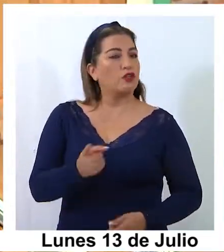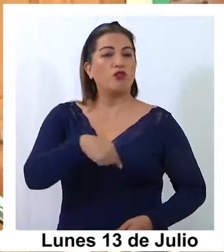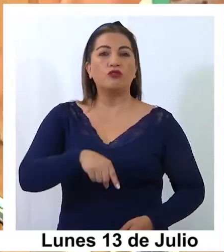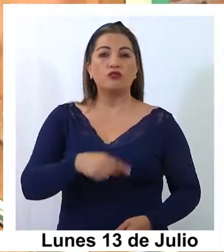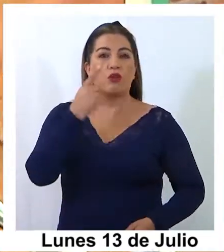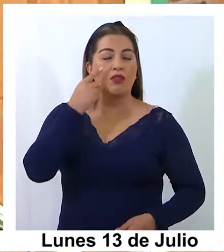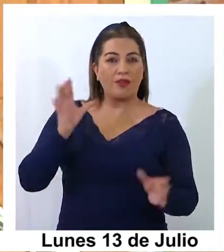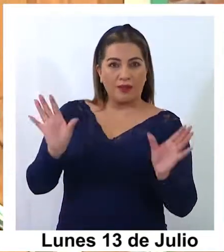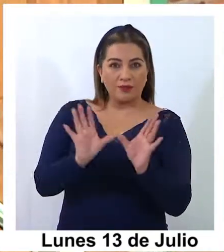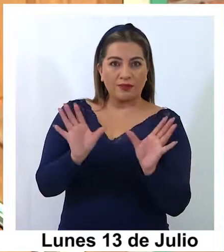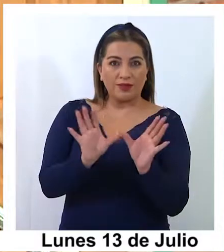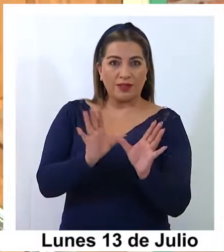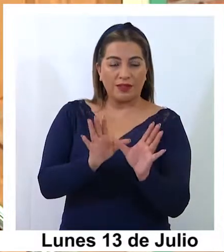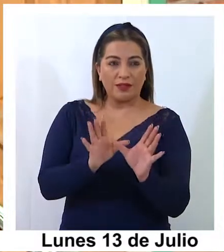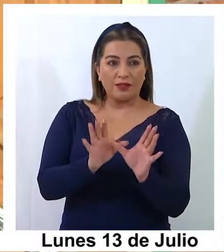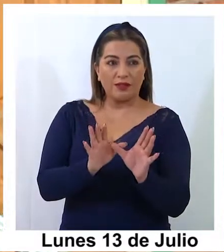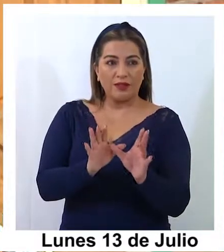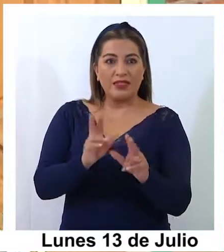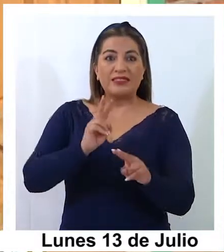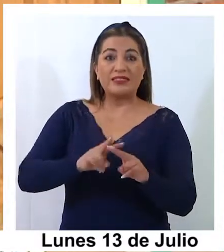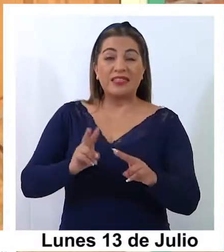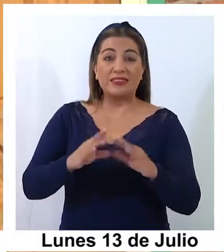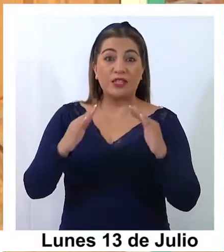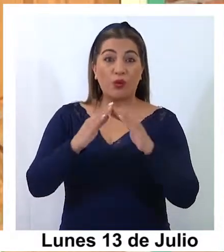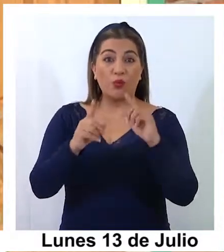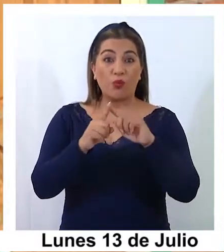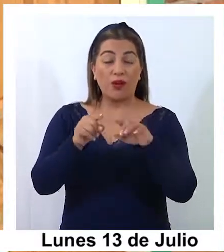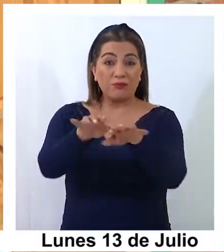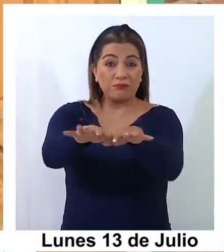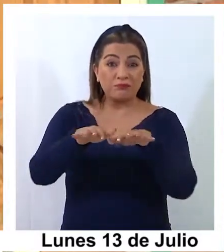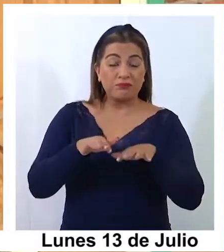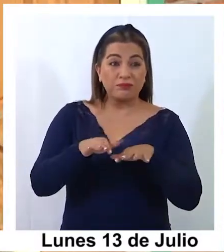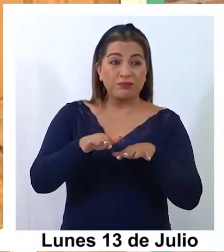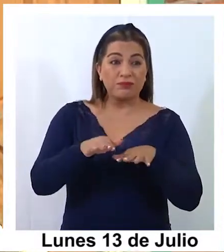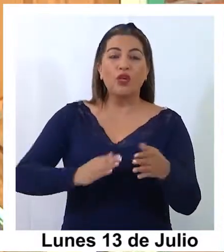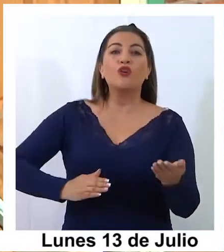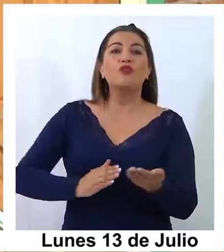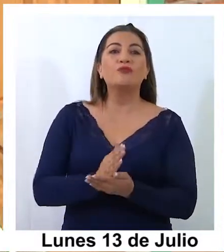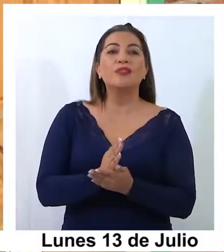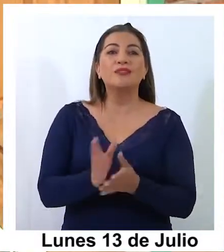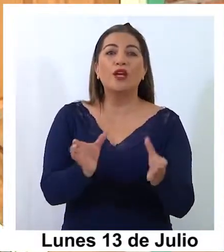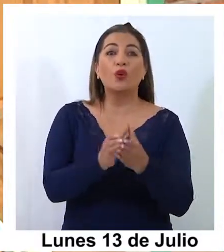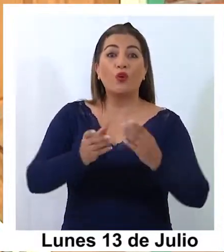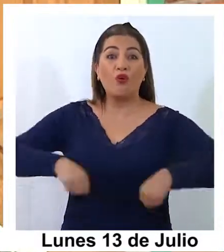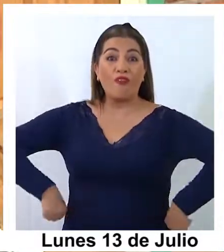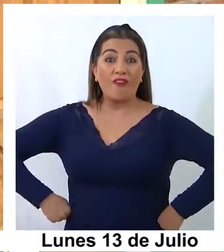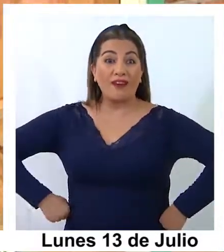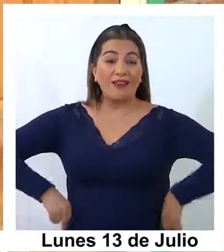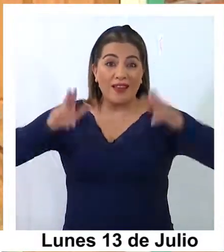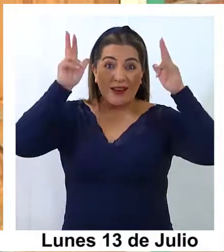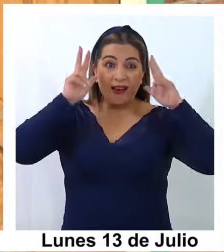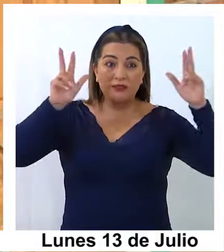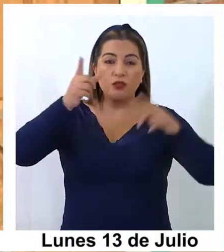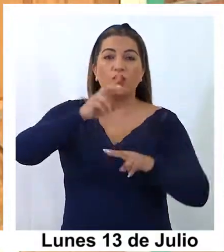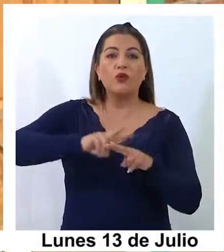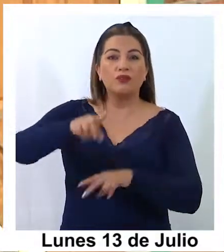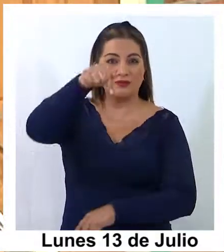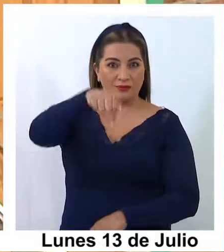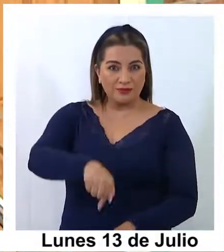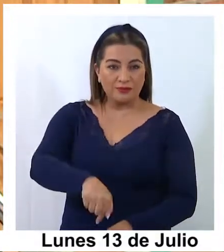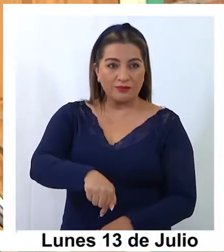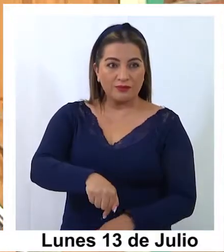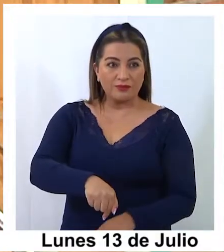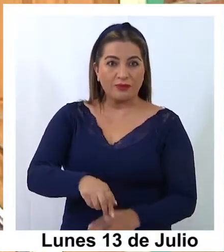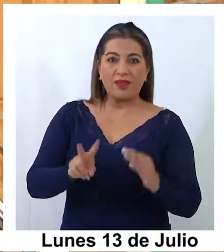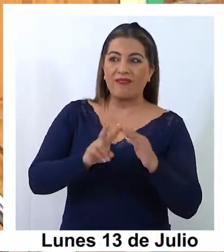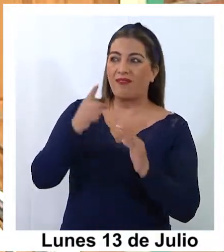día 10, que se hizo una misa acá, porque es la entrada de los bailes de La Tirana, ¿me entiendes? Lo hicimos acá, al lado